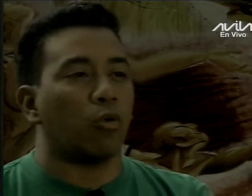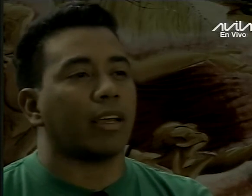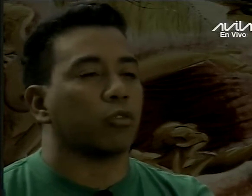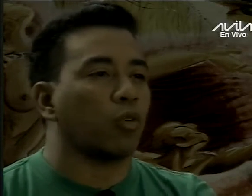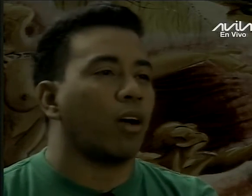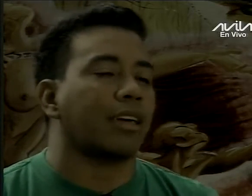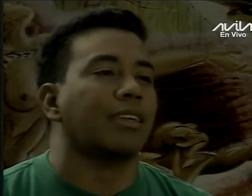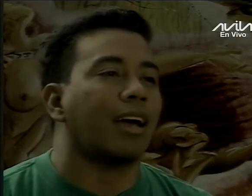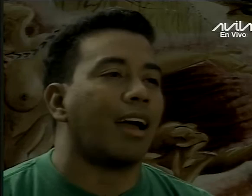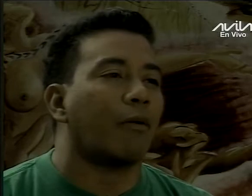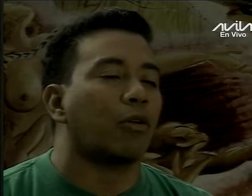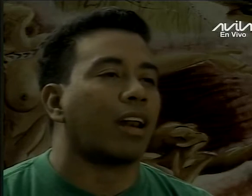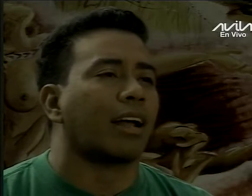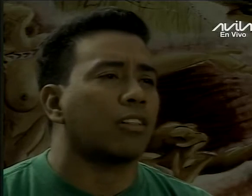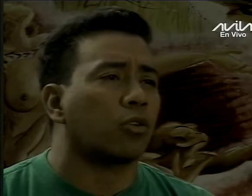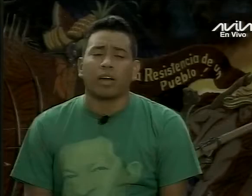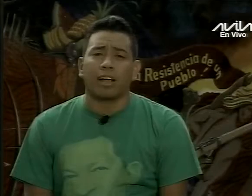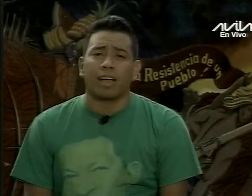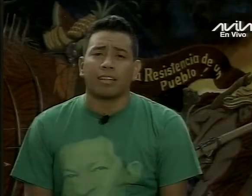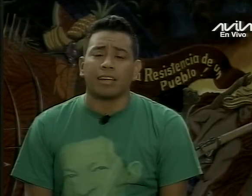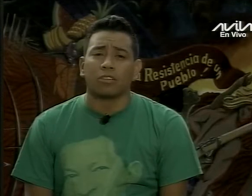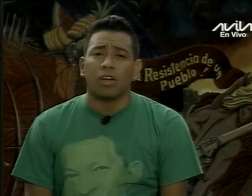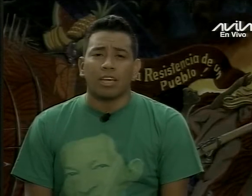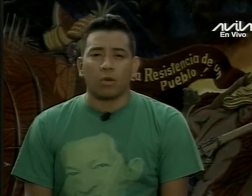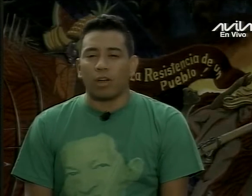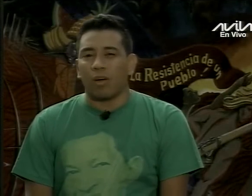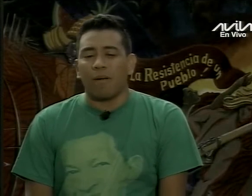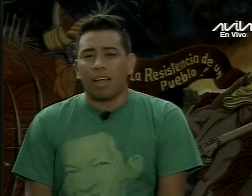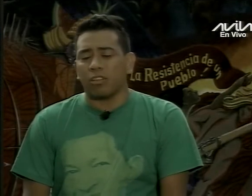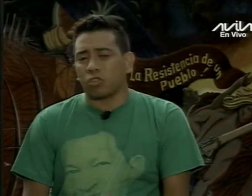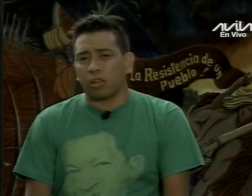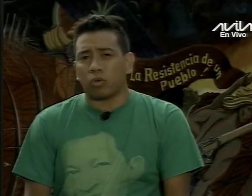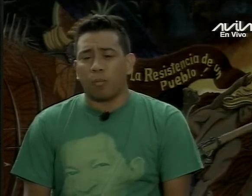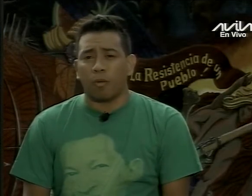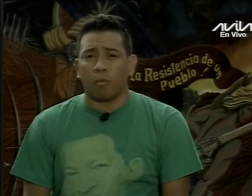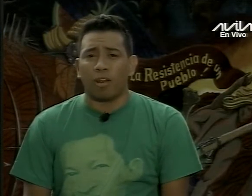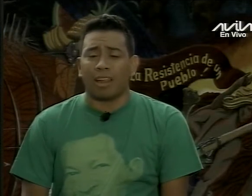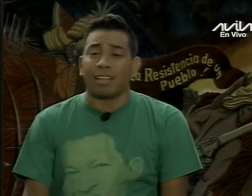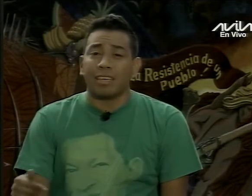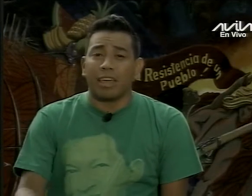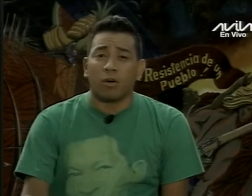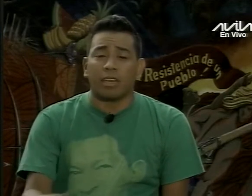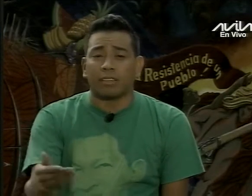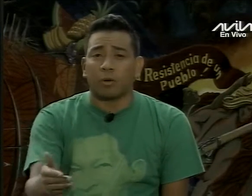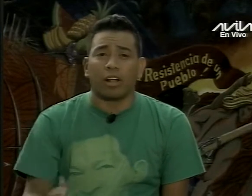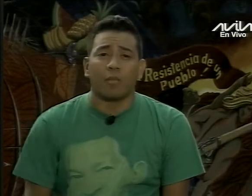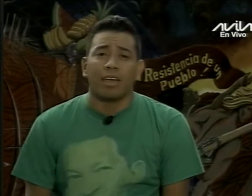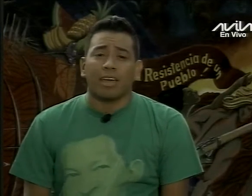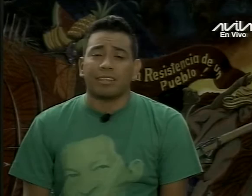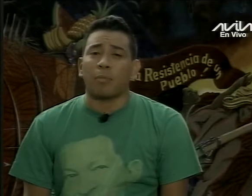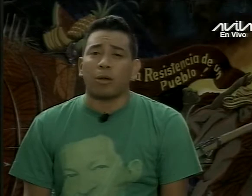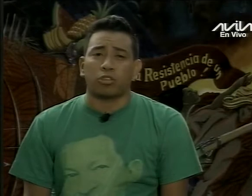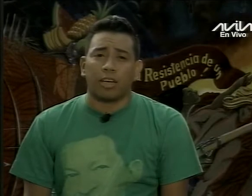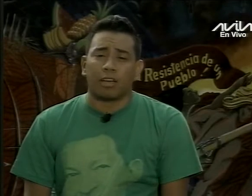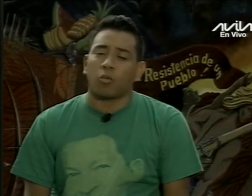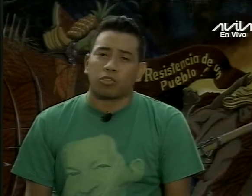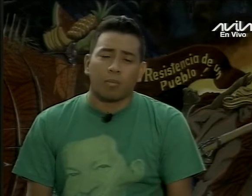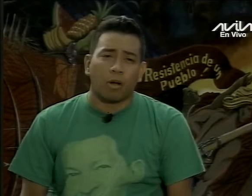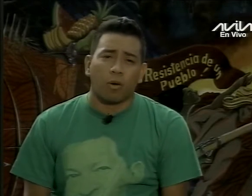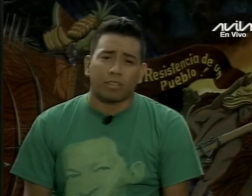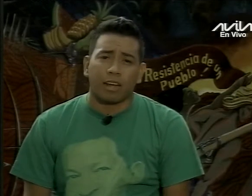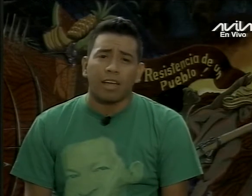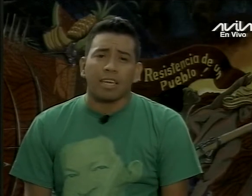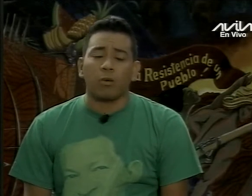desde el día lunes que estuvimos aquí ya, bueno, arrancando con Caracas en directo, y bueno, hablando sobre todo del poder popular. El día de hoy, este programa está para ustedes,